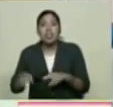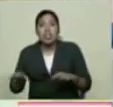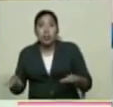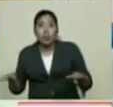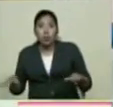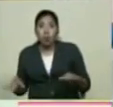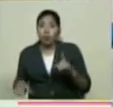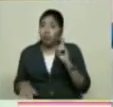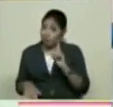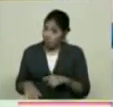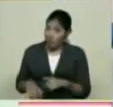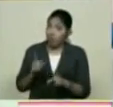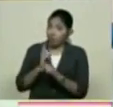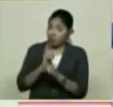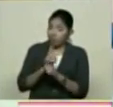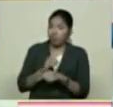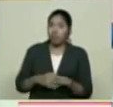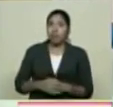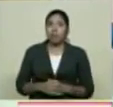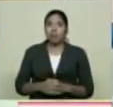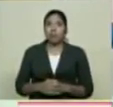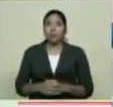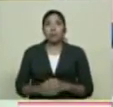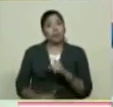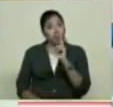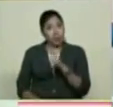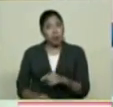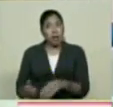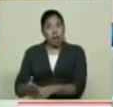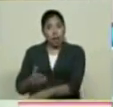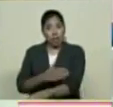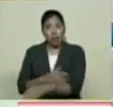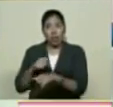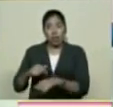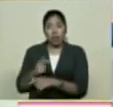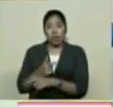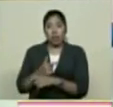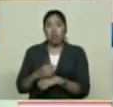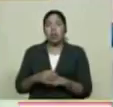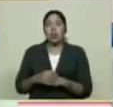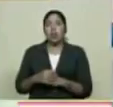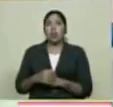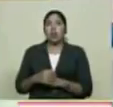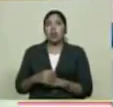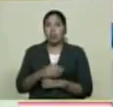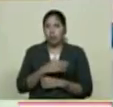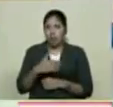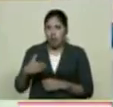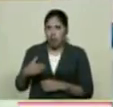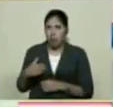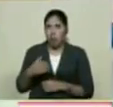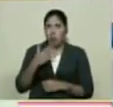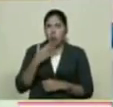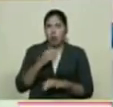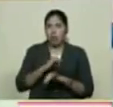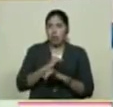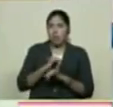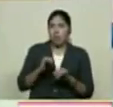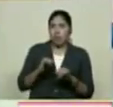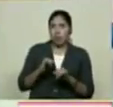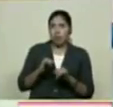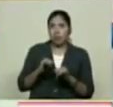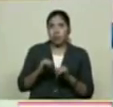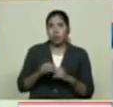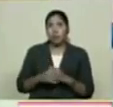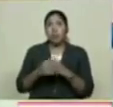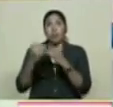De otros estados Y bueno Allí se desarrolló También toda una actividad Este año Estamos pensando Pegarla Pues salimos de la mini vuelta Y arrancamos con la